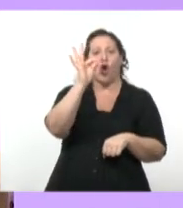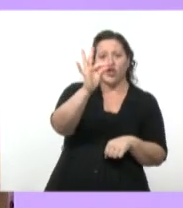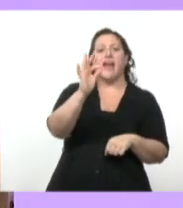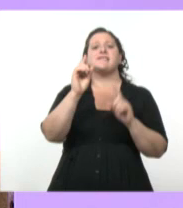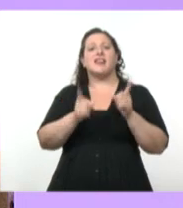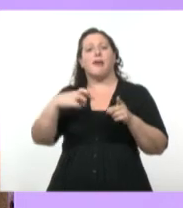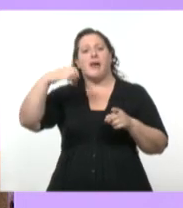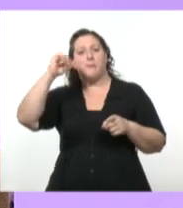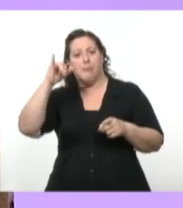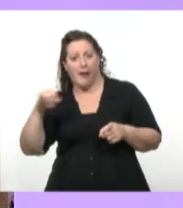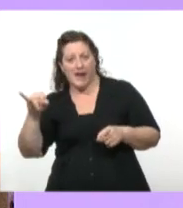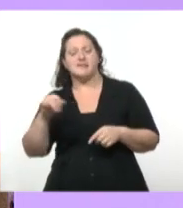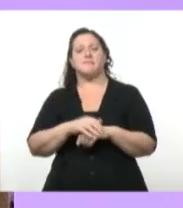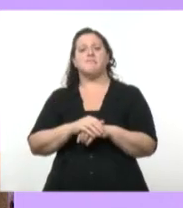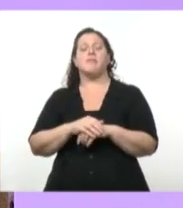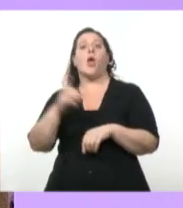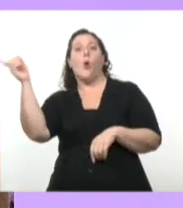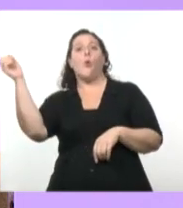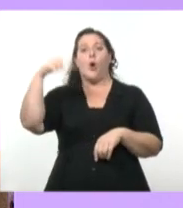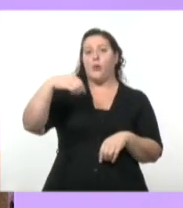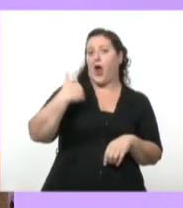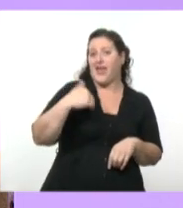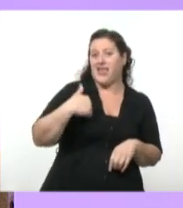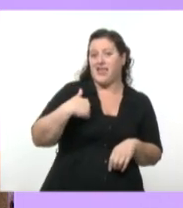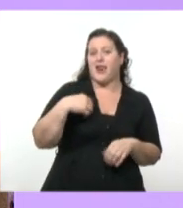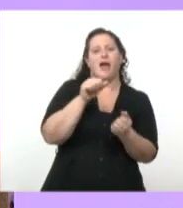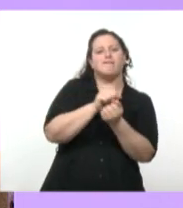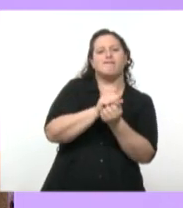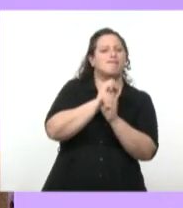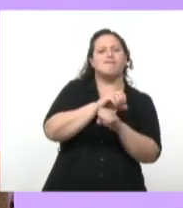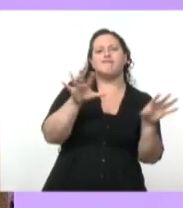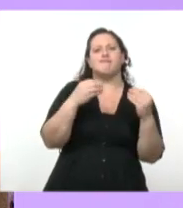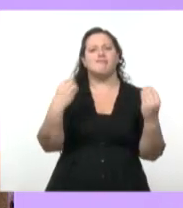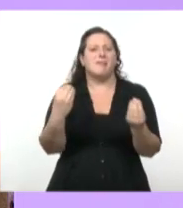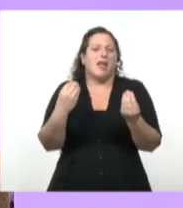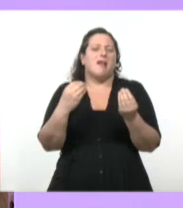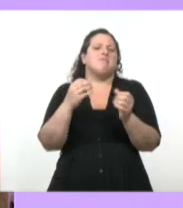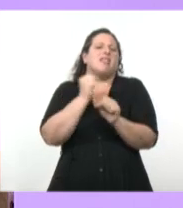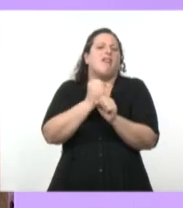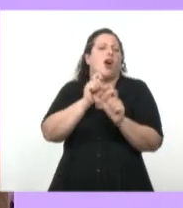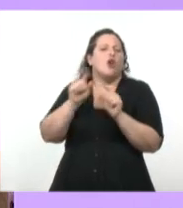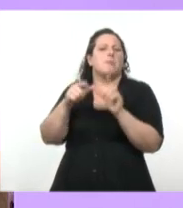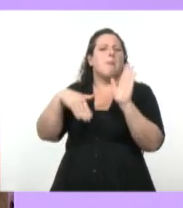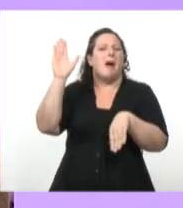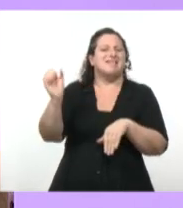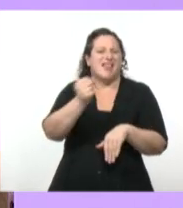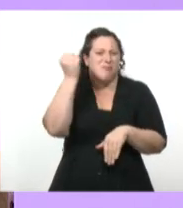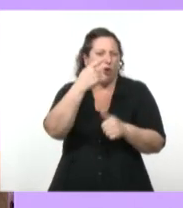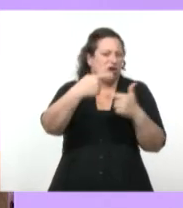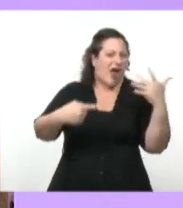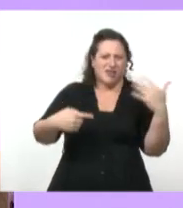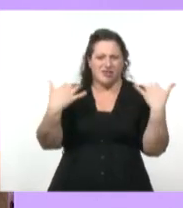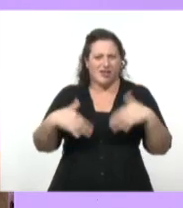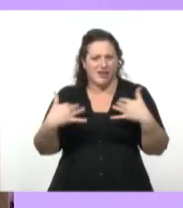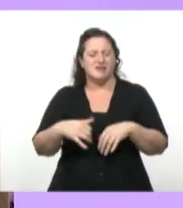Publicó a su regreso sus obras más importantes, Los trabajos y las noches, extracción de la piedra de locura y el infierno